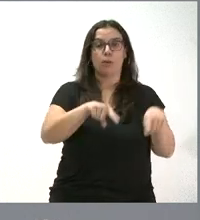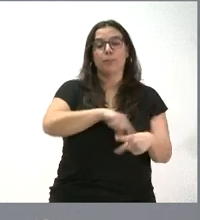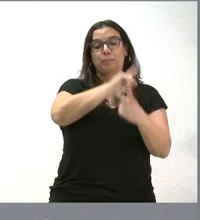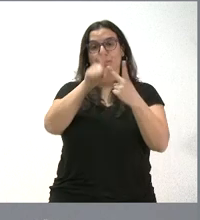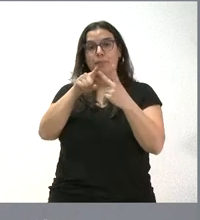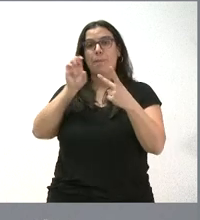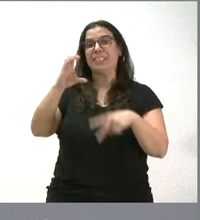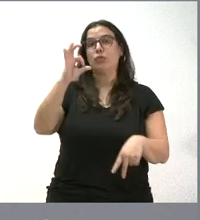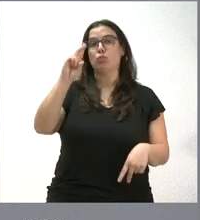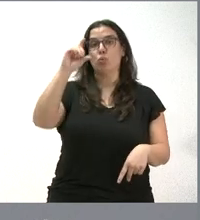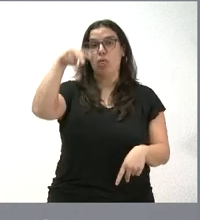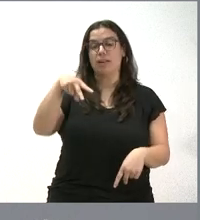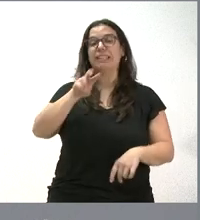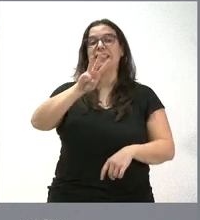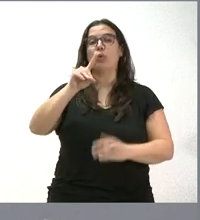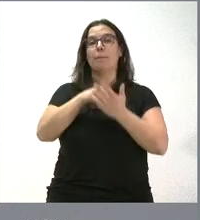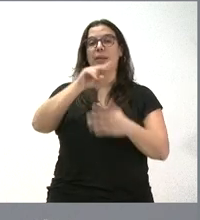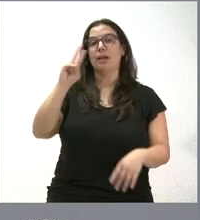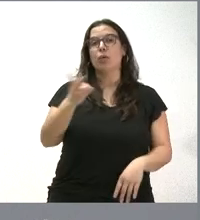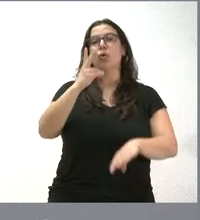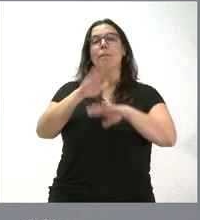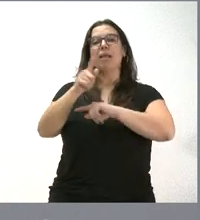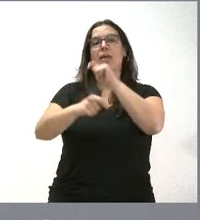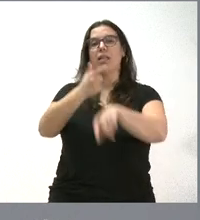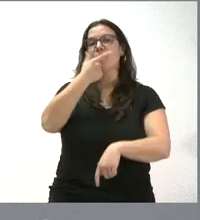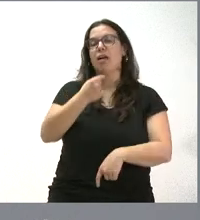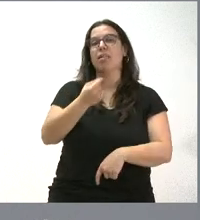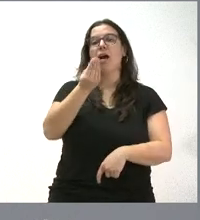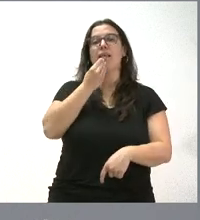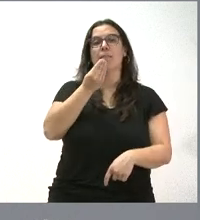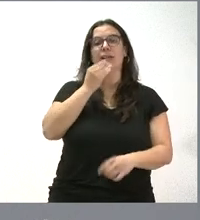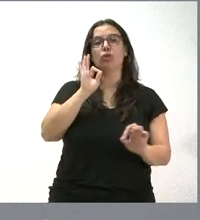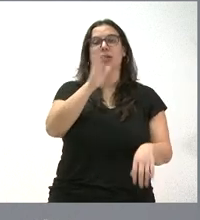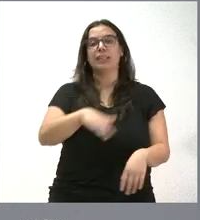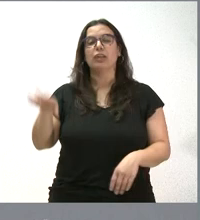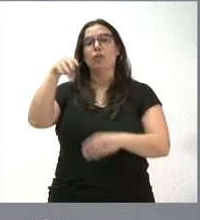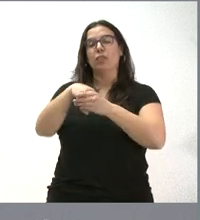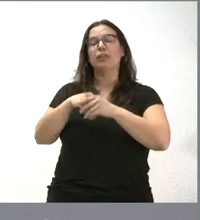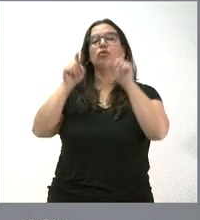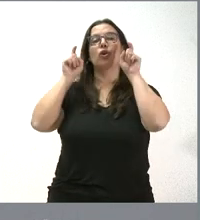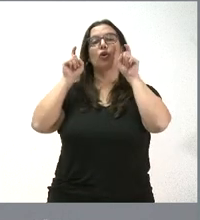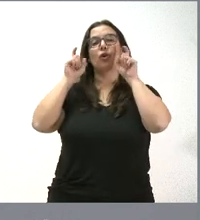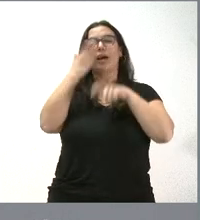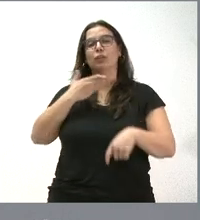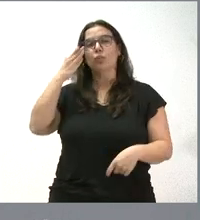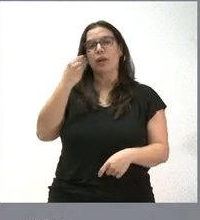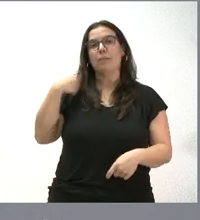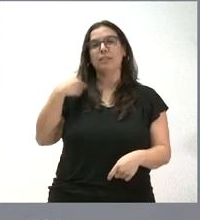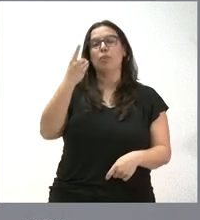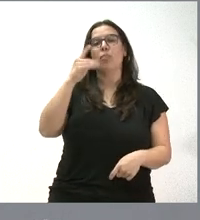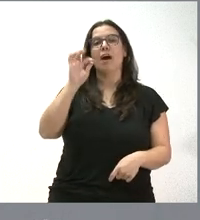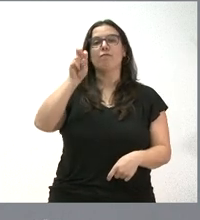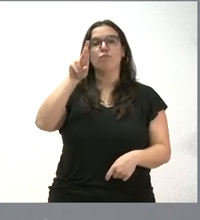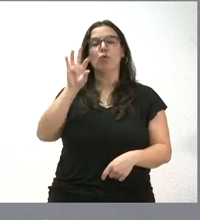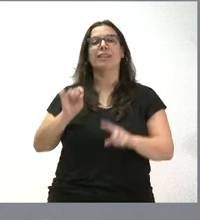de Sudán, 31.000 euros para facilitar alimentos para niños en una escuela de Dafur del Norte. Y en el caso de